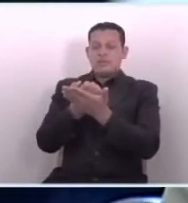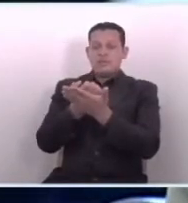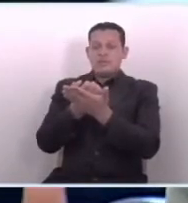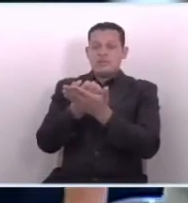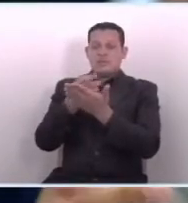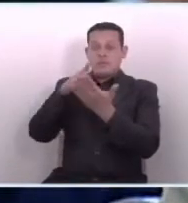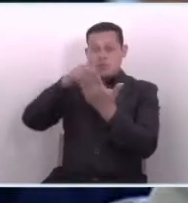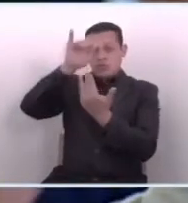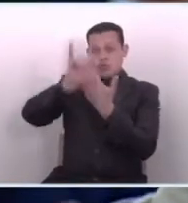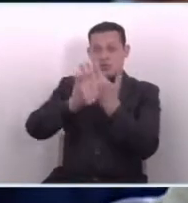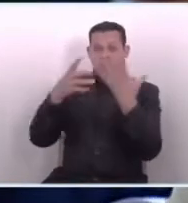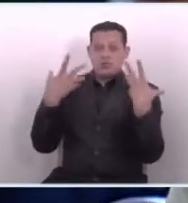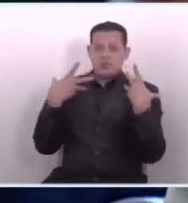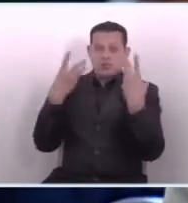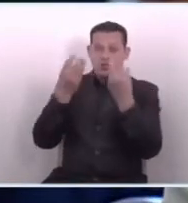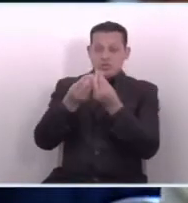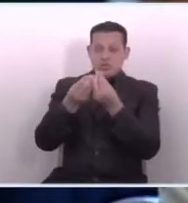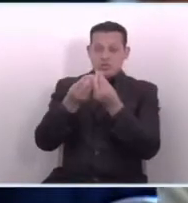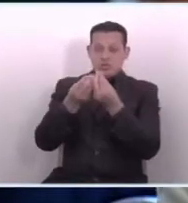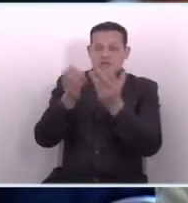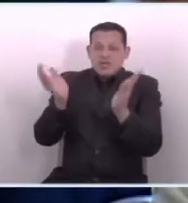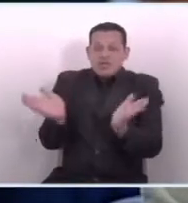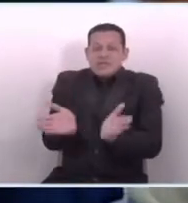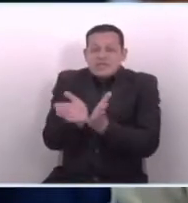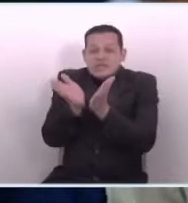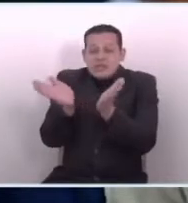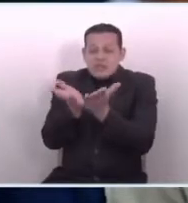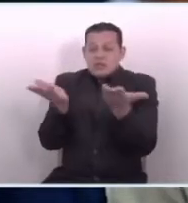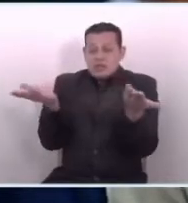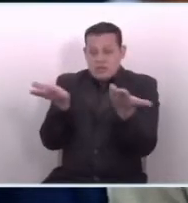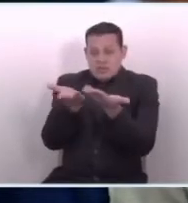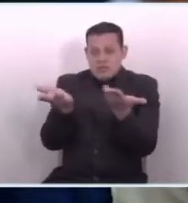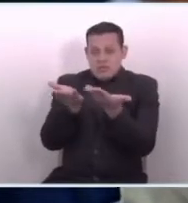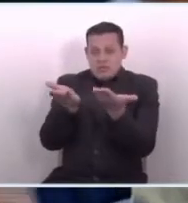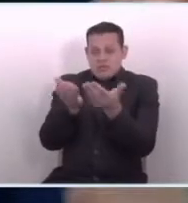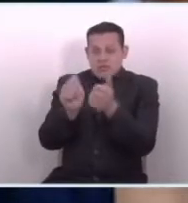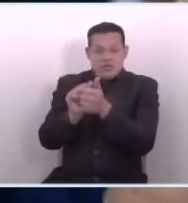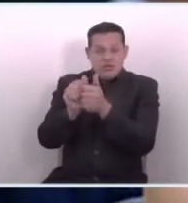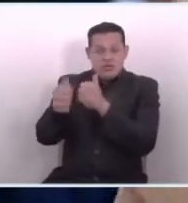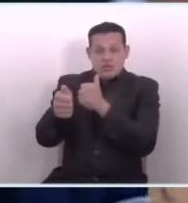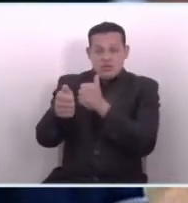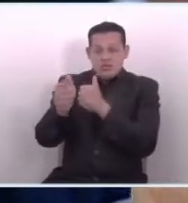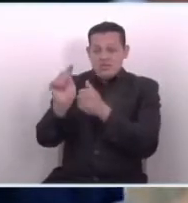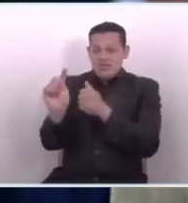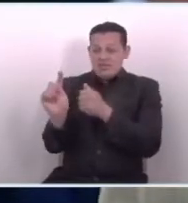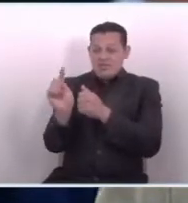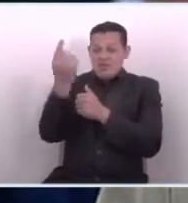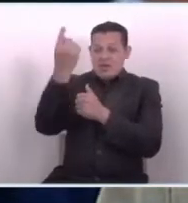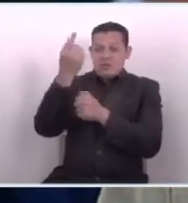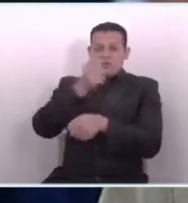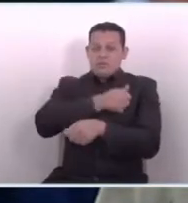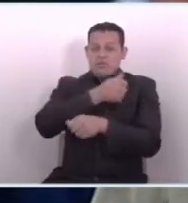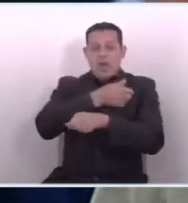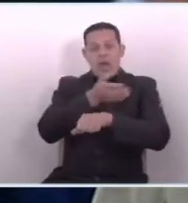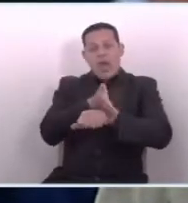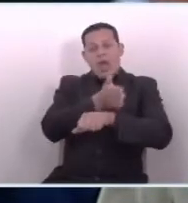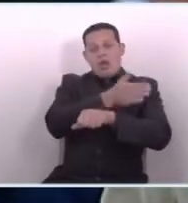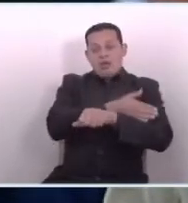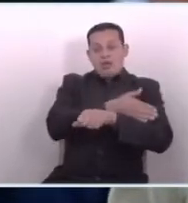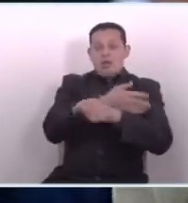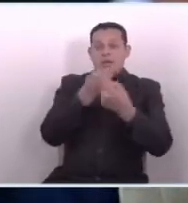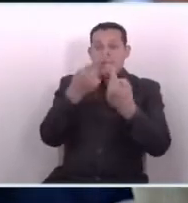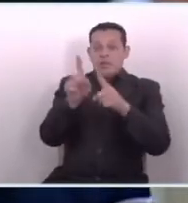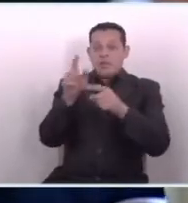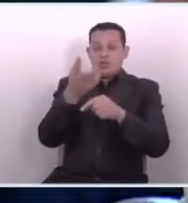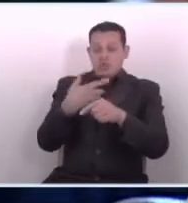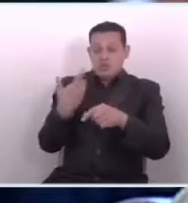los proyectos sociales que pretenden ejecutar, que pretenden desarrollar. Debería de ser lo primero. Por lo